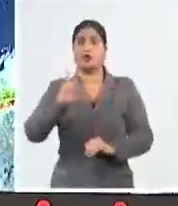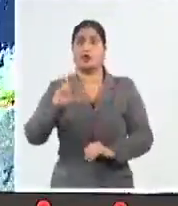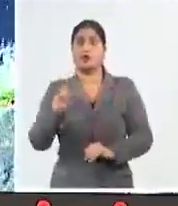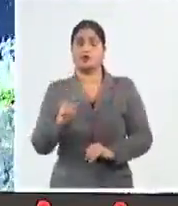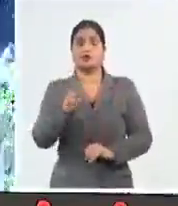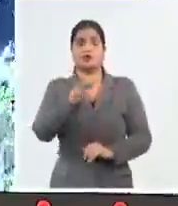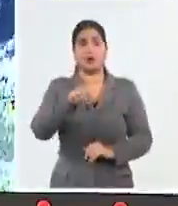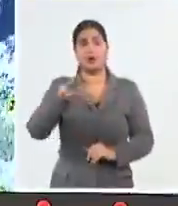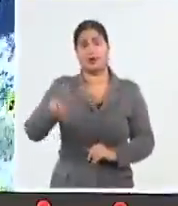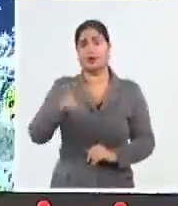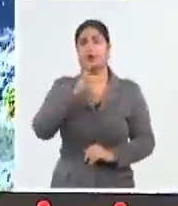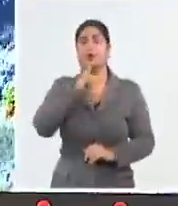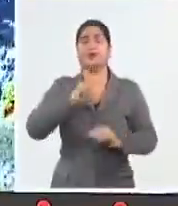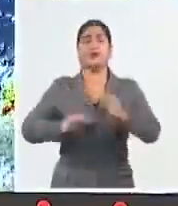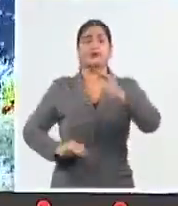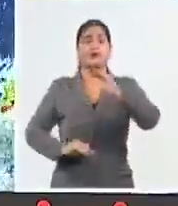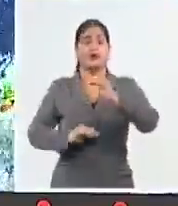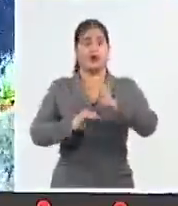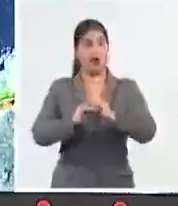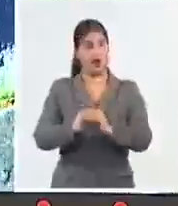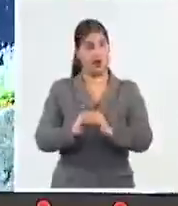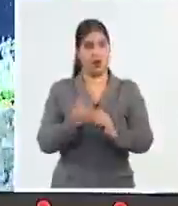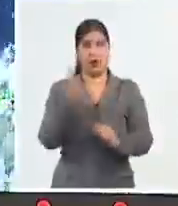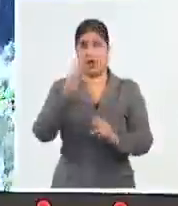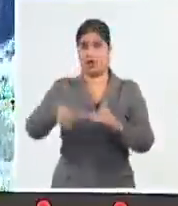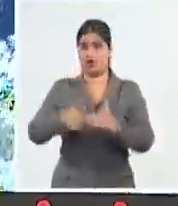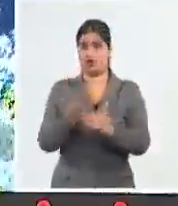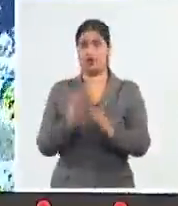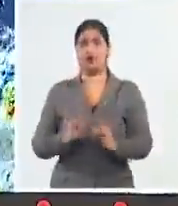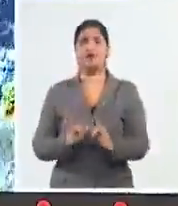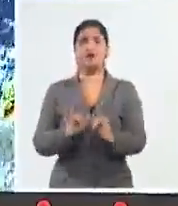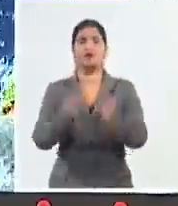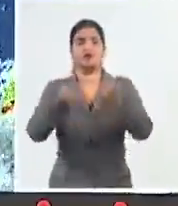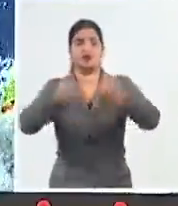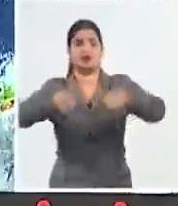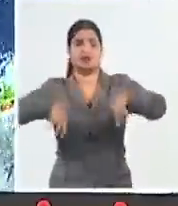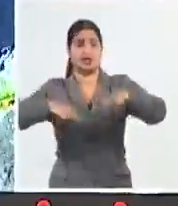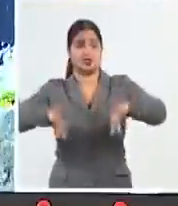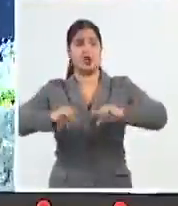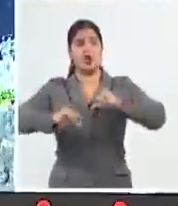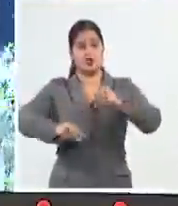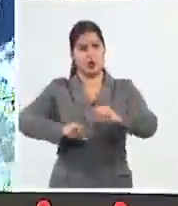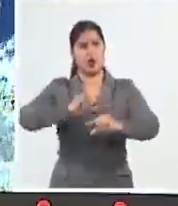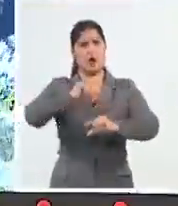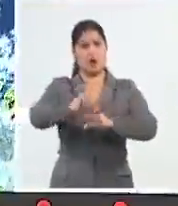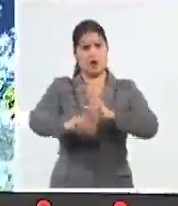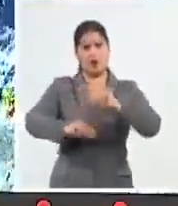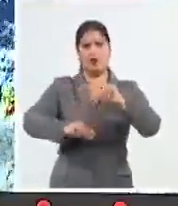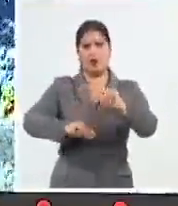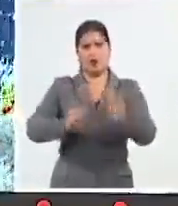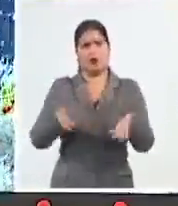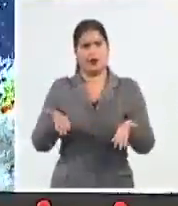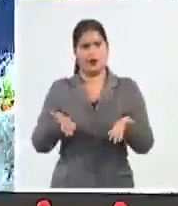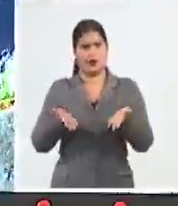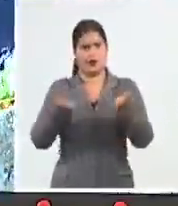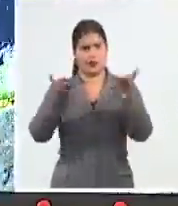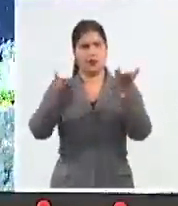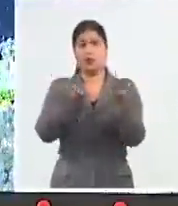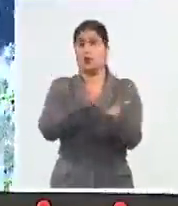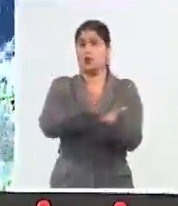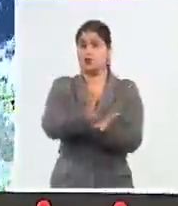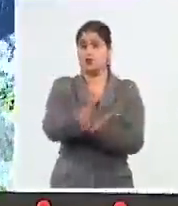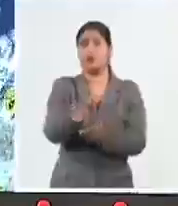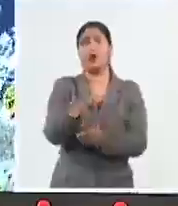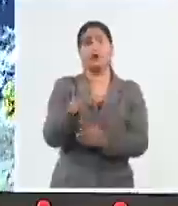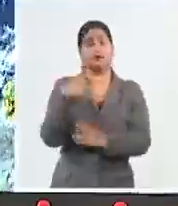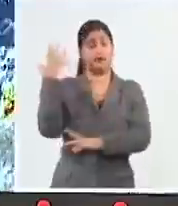como acumulado en las últimas 24 horas. La situación tiende a la normalidad, pero todavía vamos a tener algunos chubacos y tormentas eléctricas que